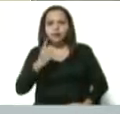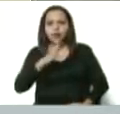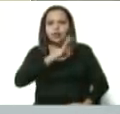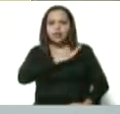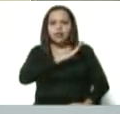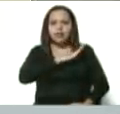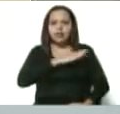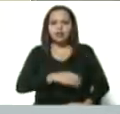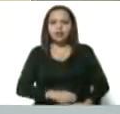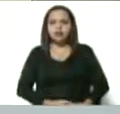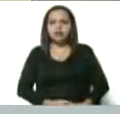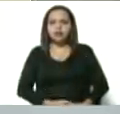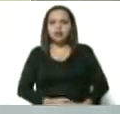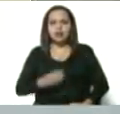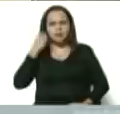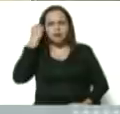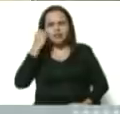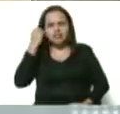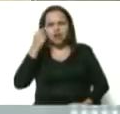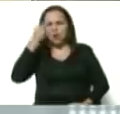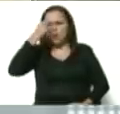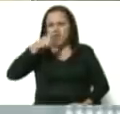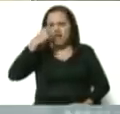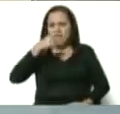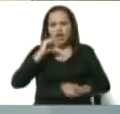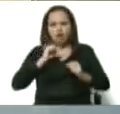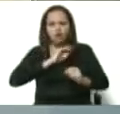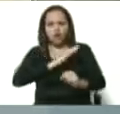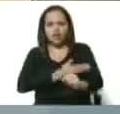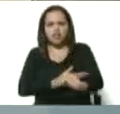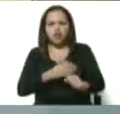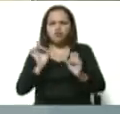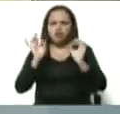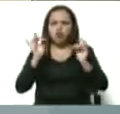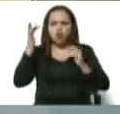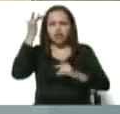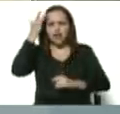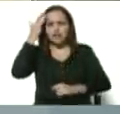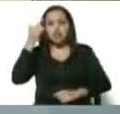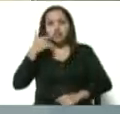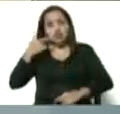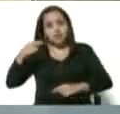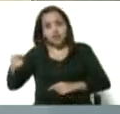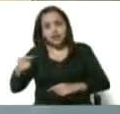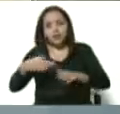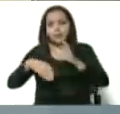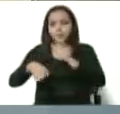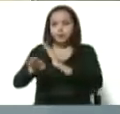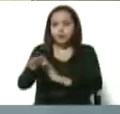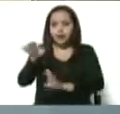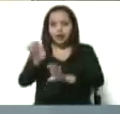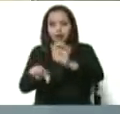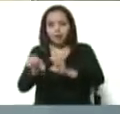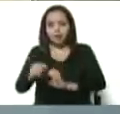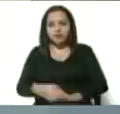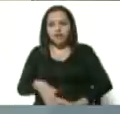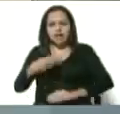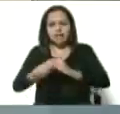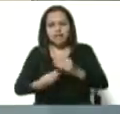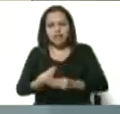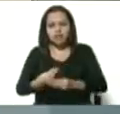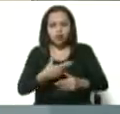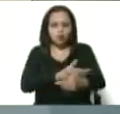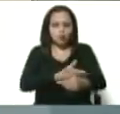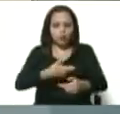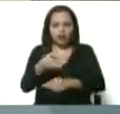lo que creía él, que era una fuerte alergia, con un poco de dolor de cabeza y le dije, hazte los exámenes, se los hizo rápidamente